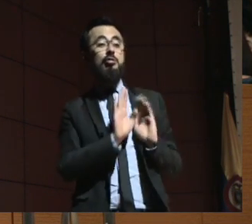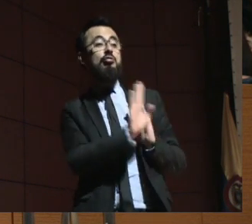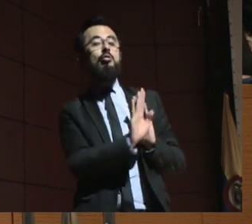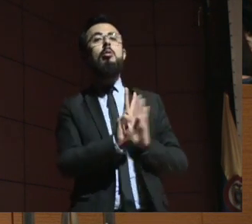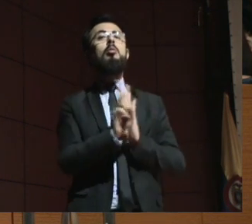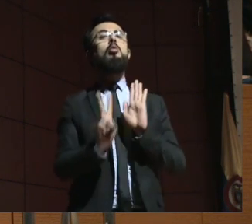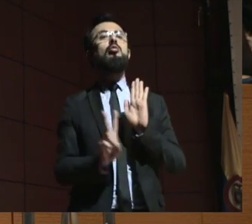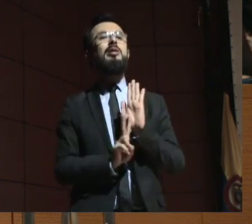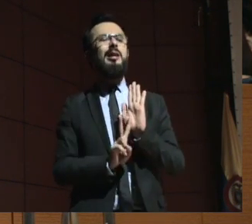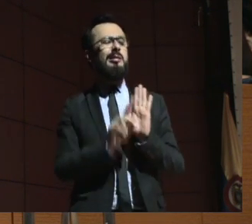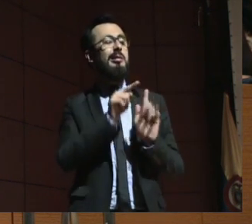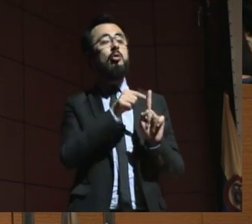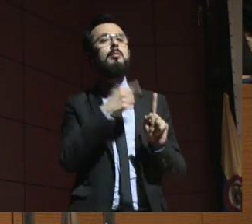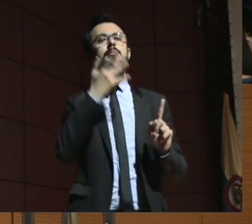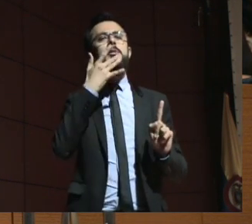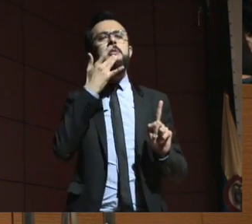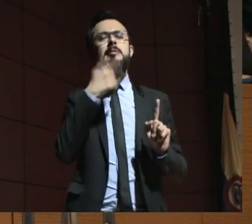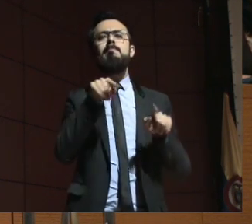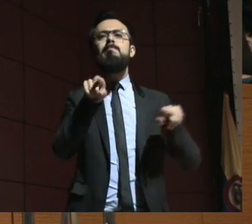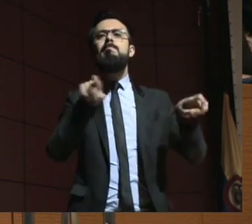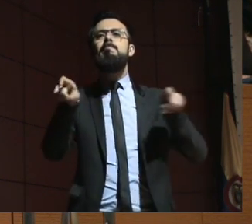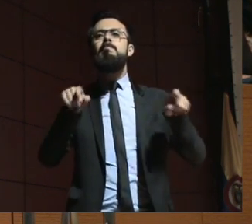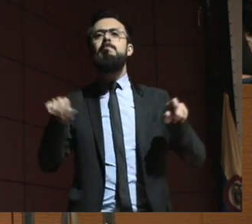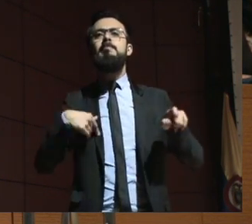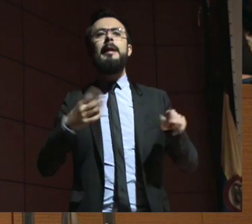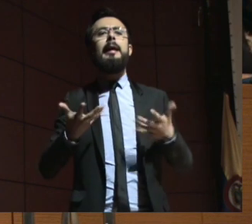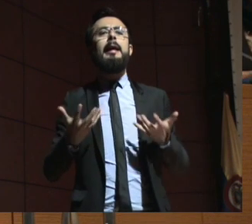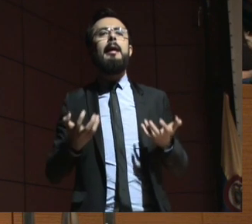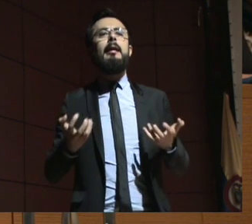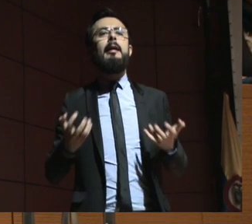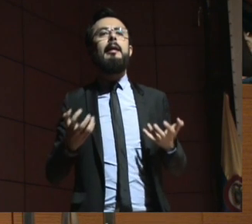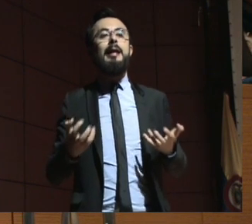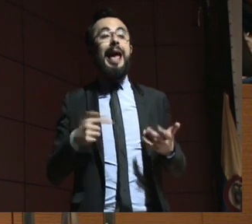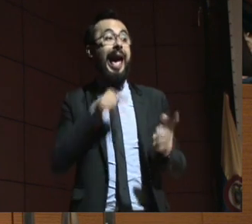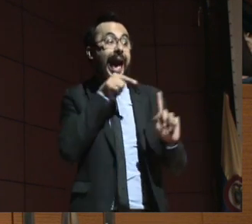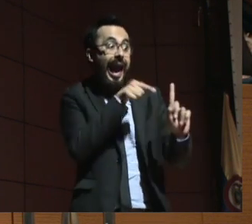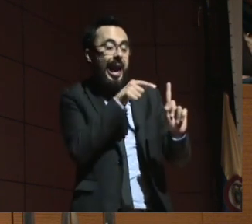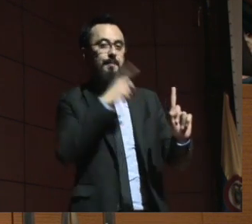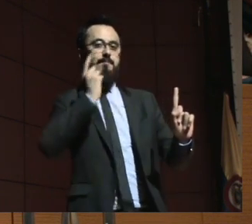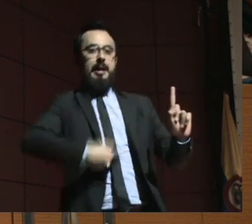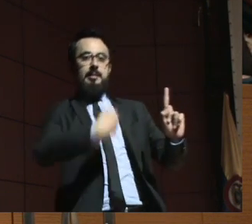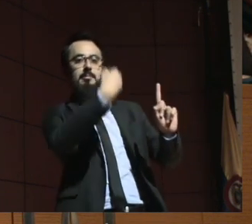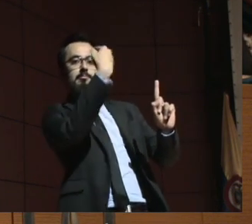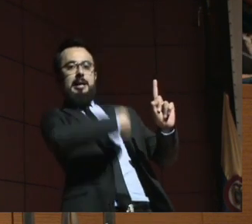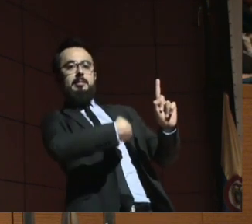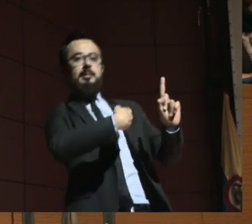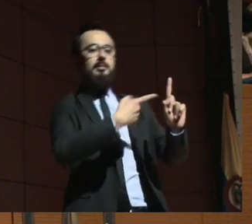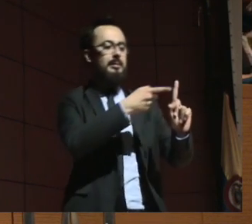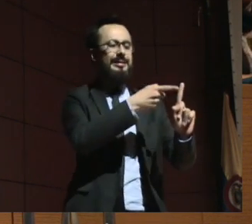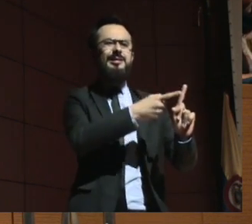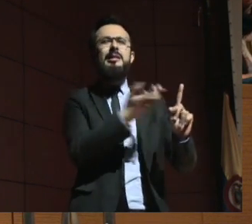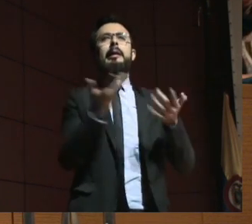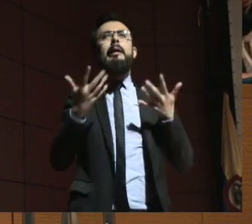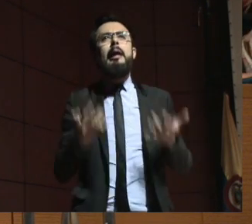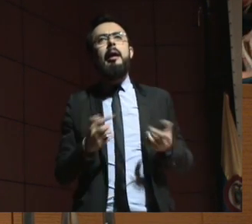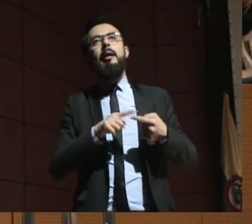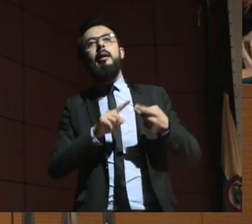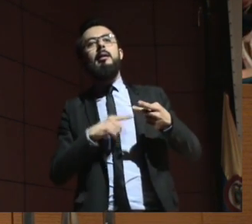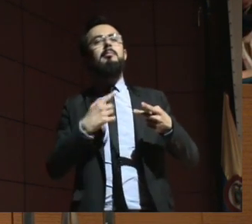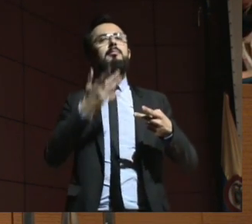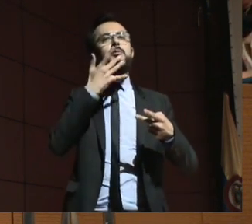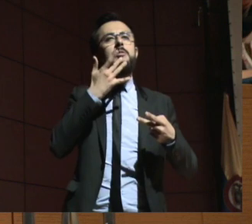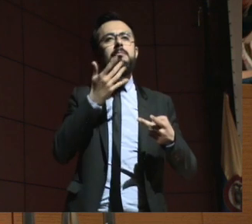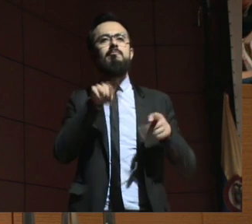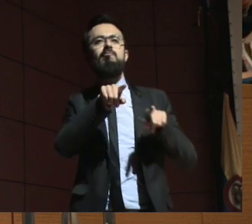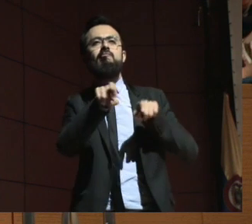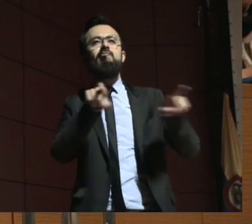imponerse, digamos, frente a la toma de decisiones de una persona en general. Por eso también